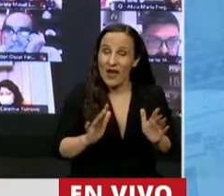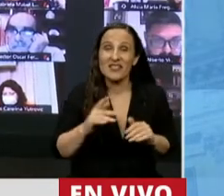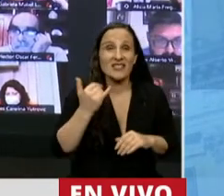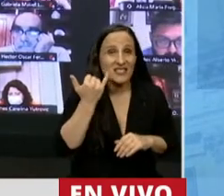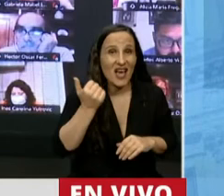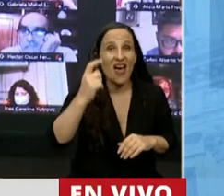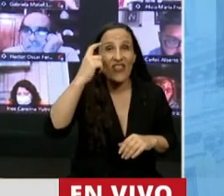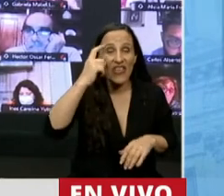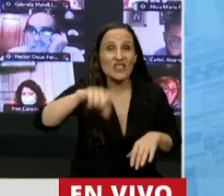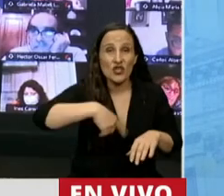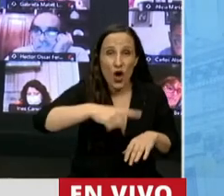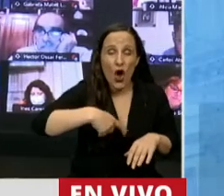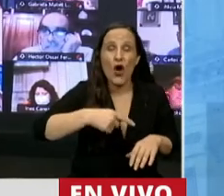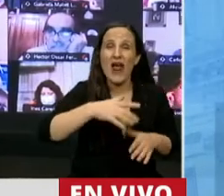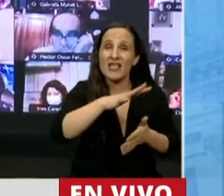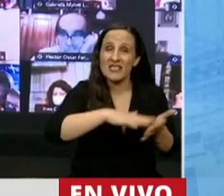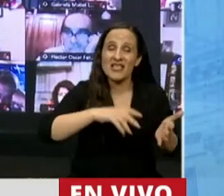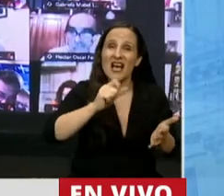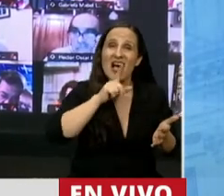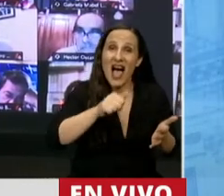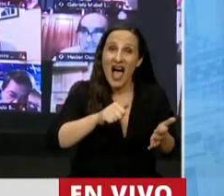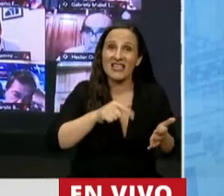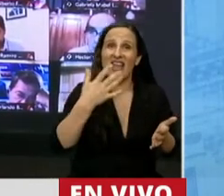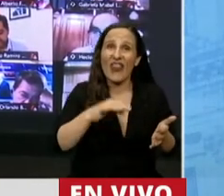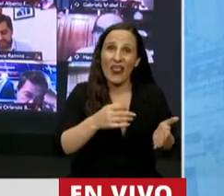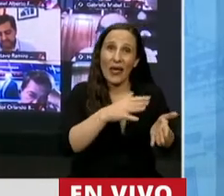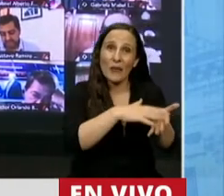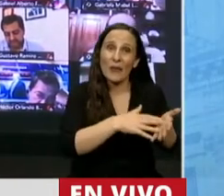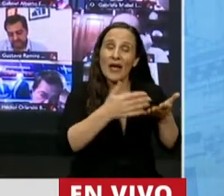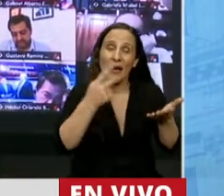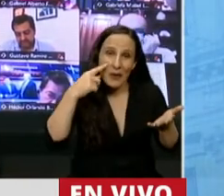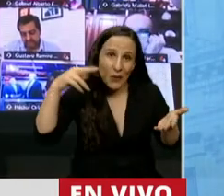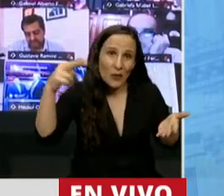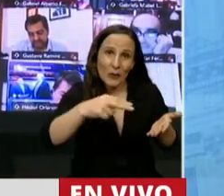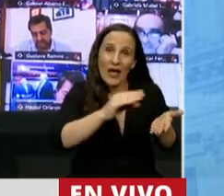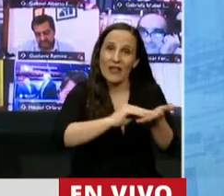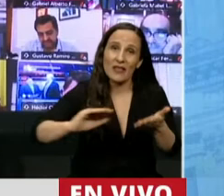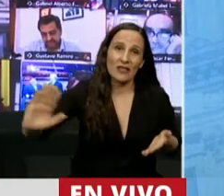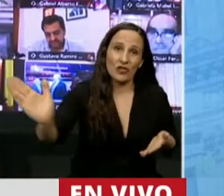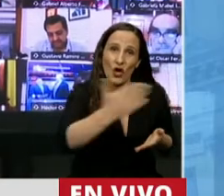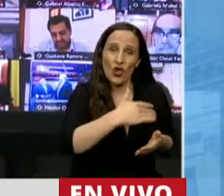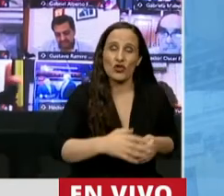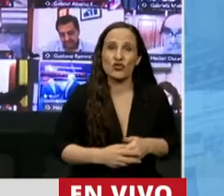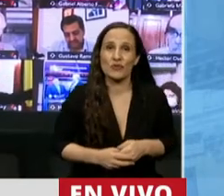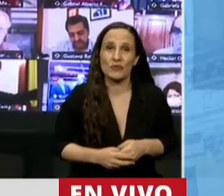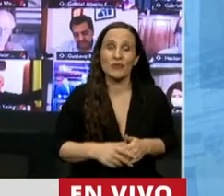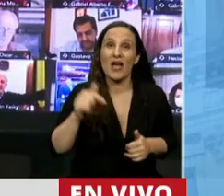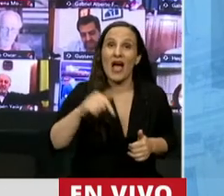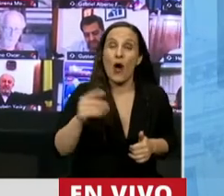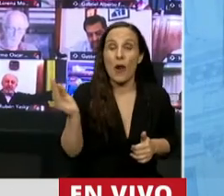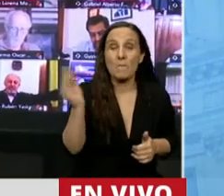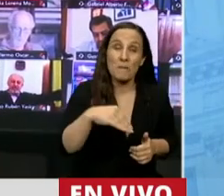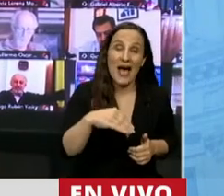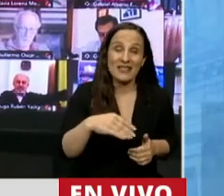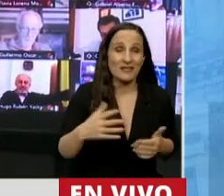horas para encontrar un acta que debería estar a disposición de todos los diputados. Y ahora se añade esto.